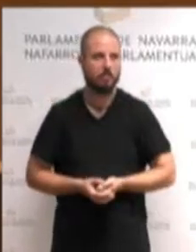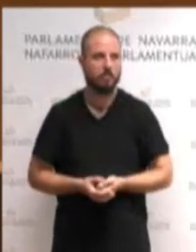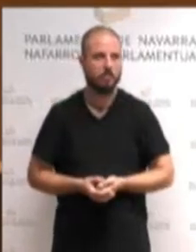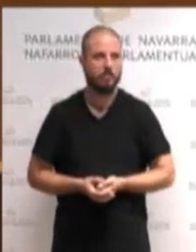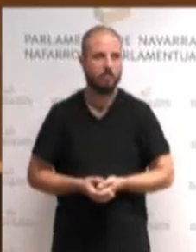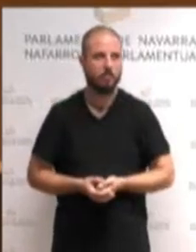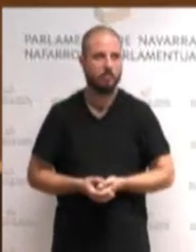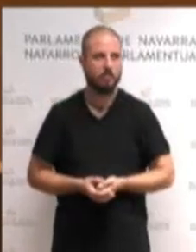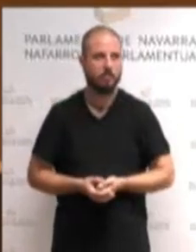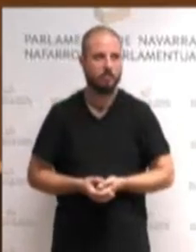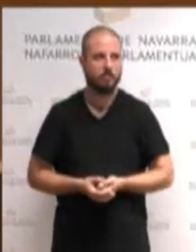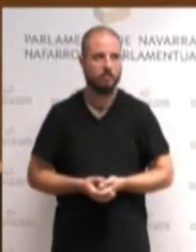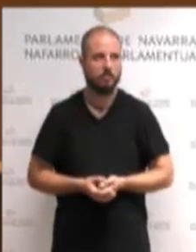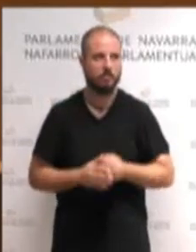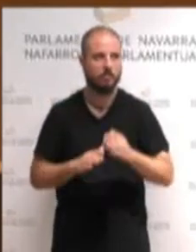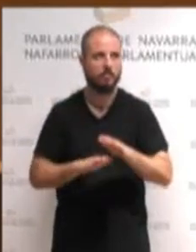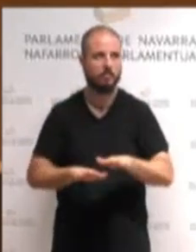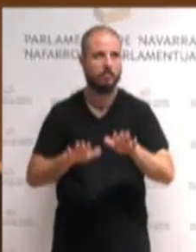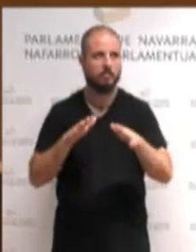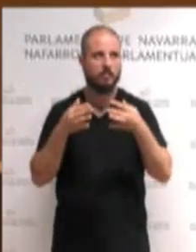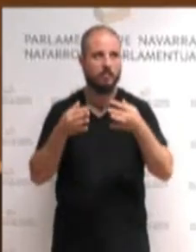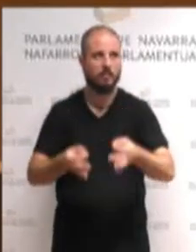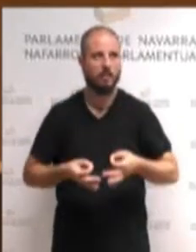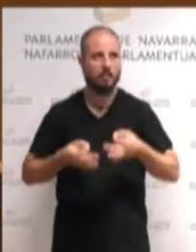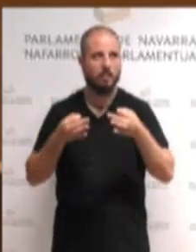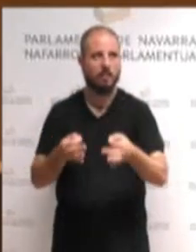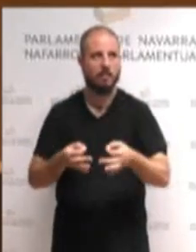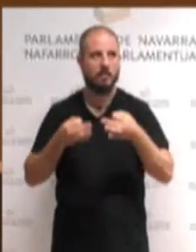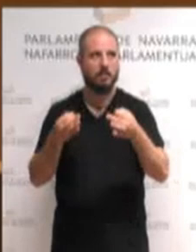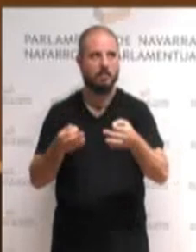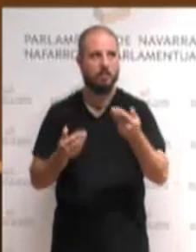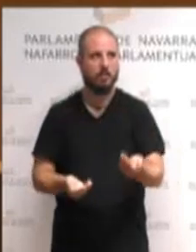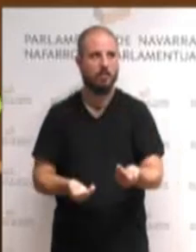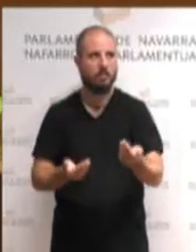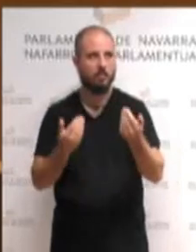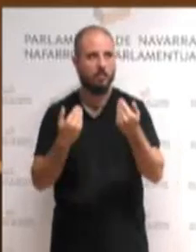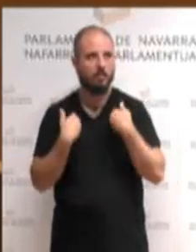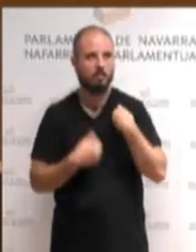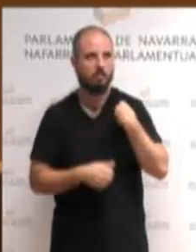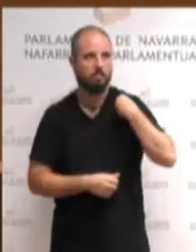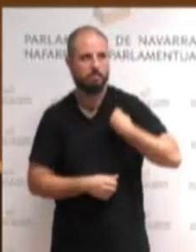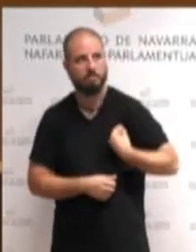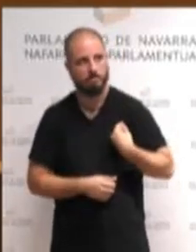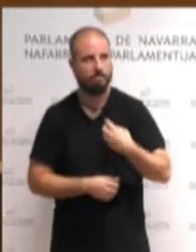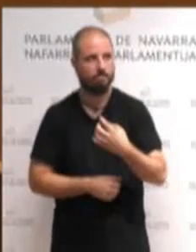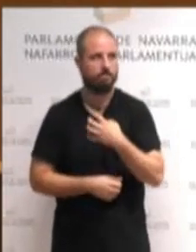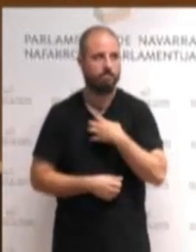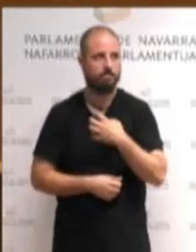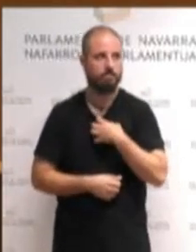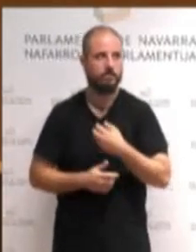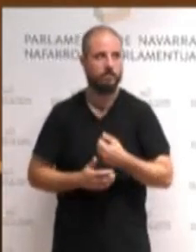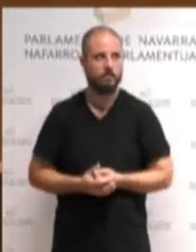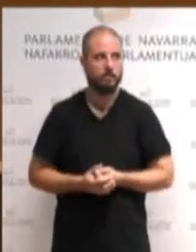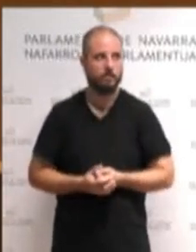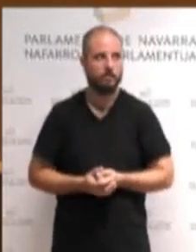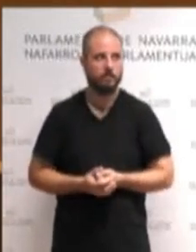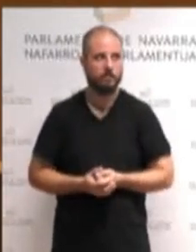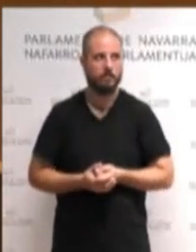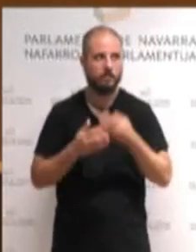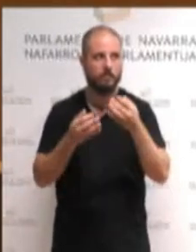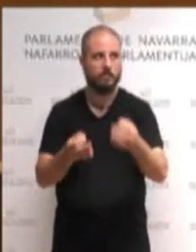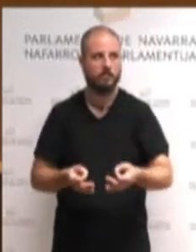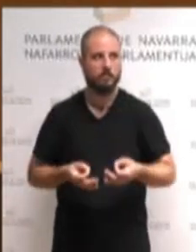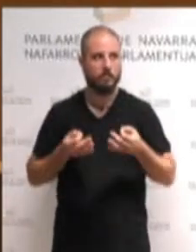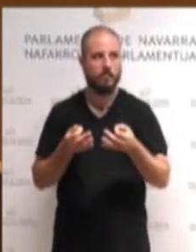toda la responsabilidad en las mismas espaldas. En este caso, no puede cargarse siempre toda la responsabilidad